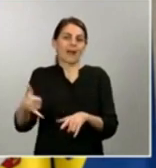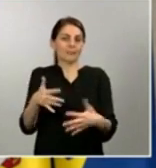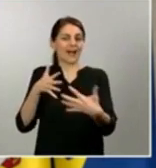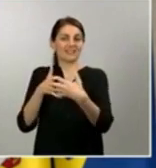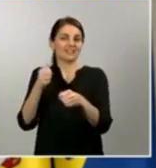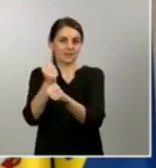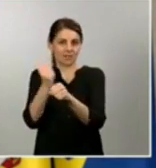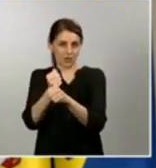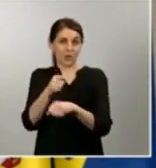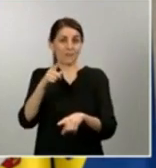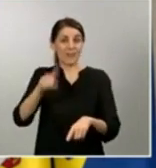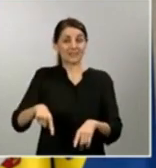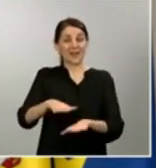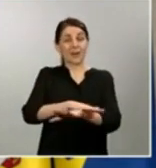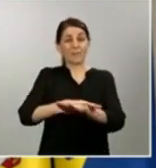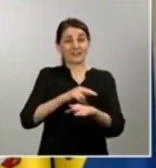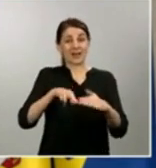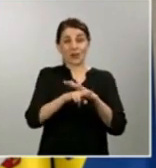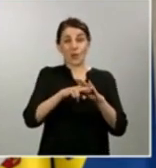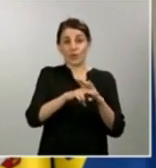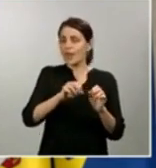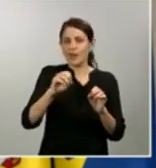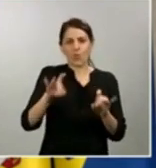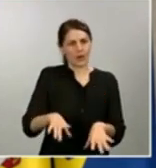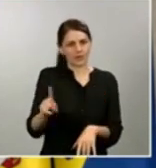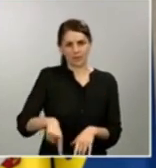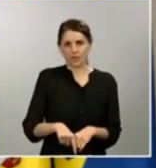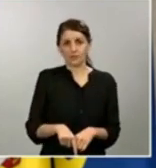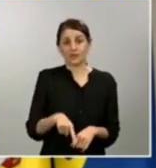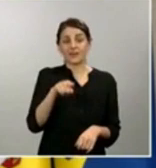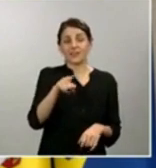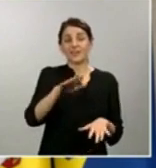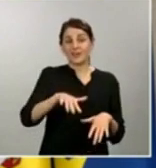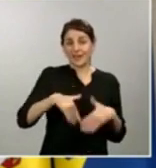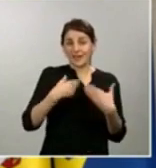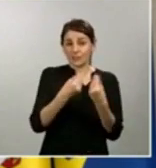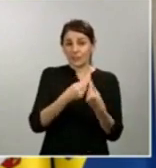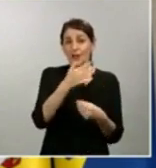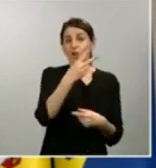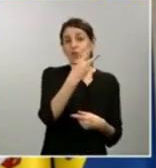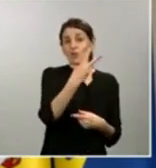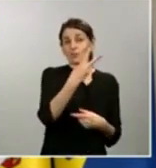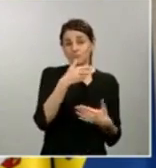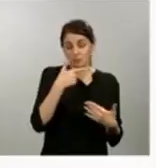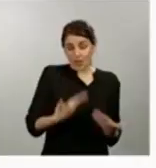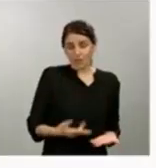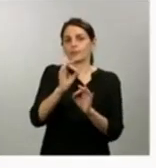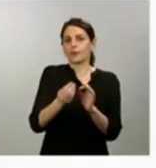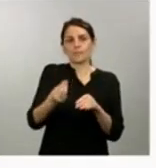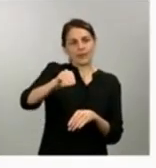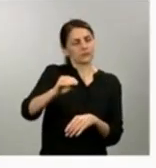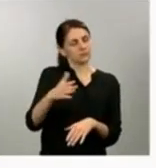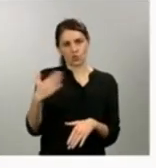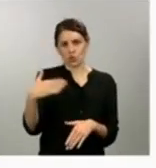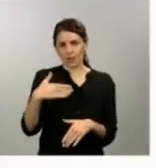Al día de hoy, se han tramitado ya 275.000 bajas desde el 4 de marzo. Si nos